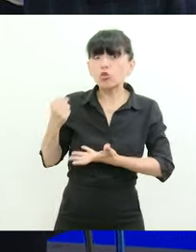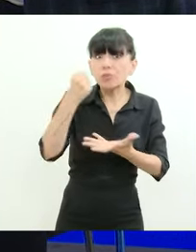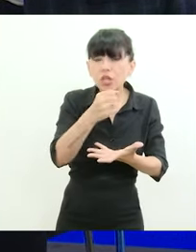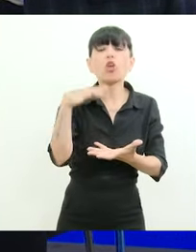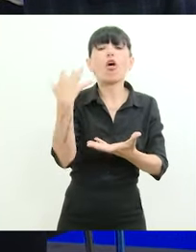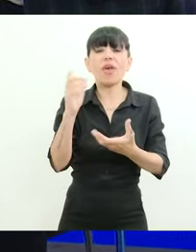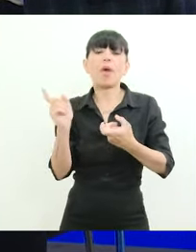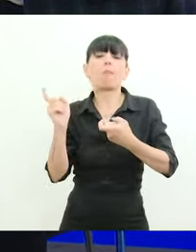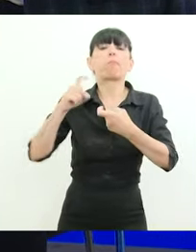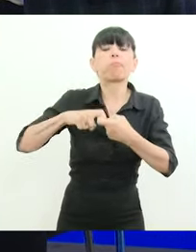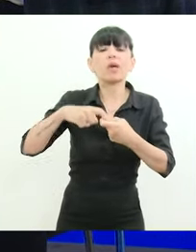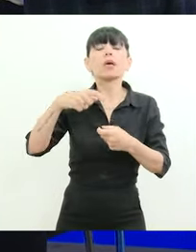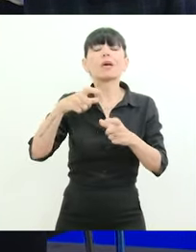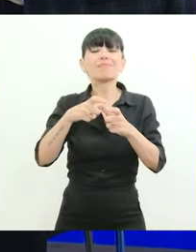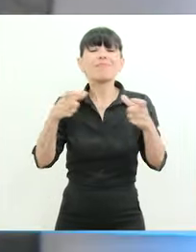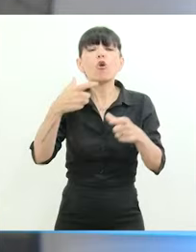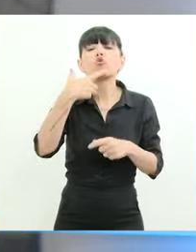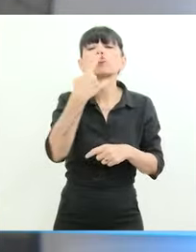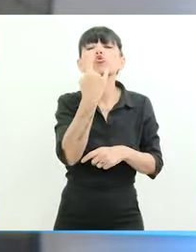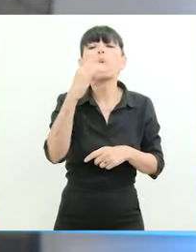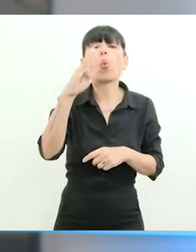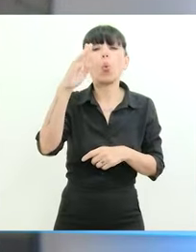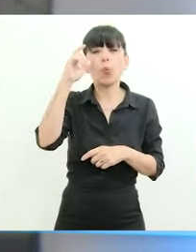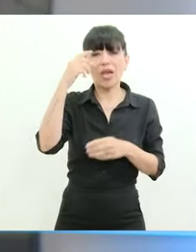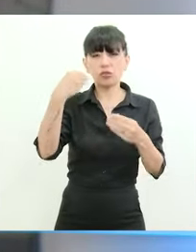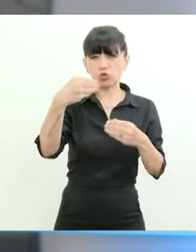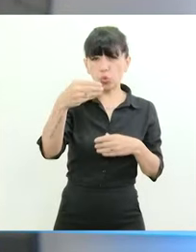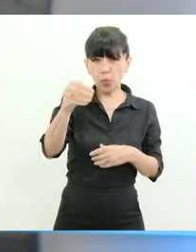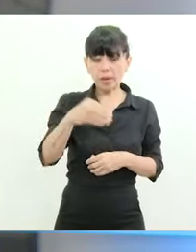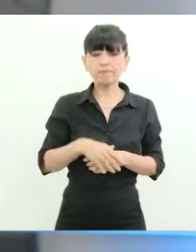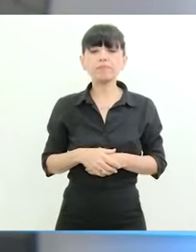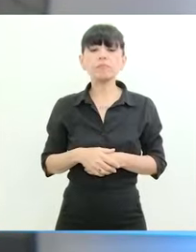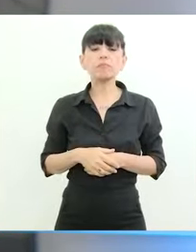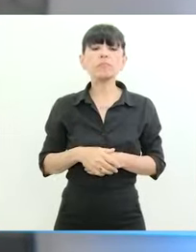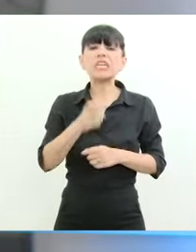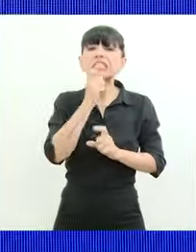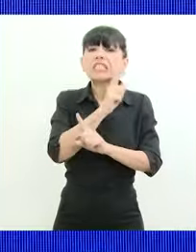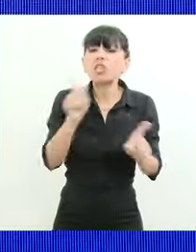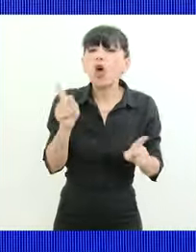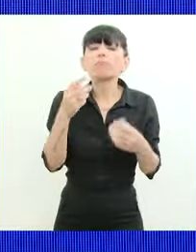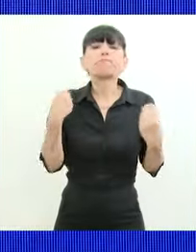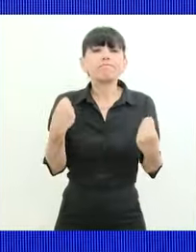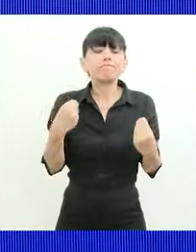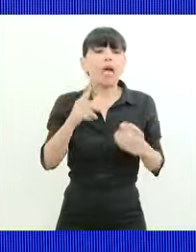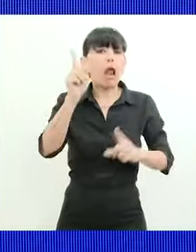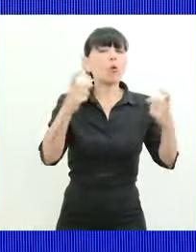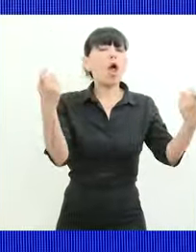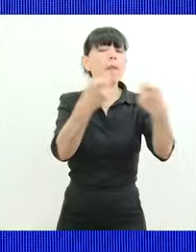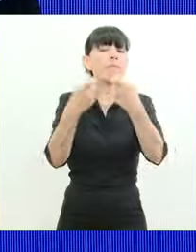porque si no los subsidios van a empresarios que en lugar de poner la plata en mejorar